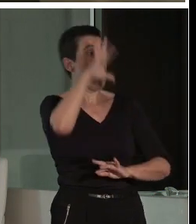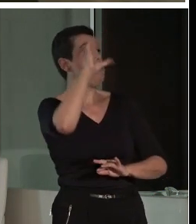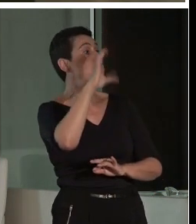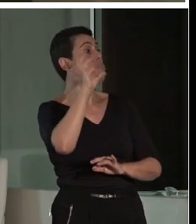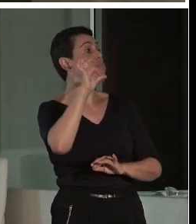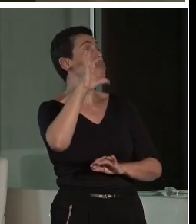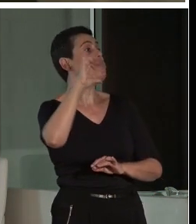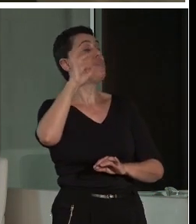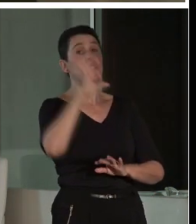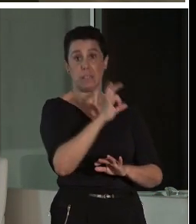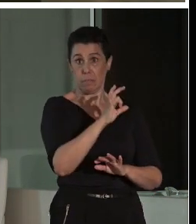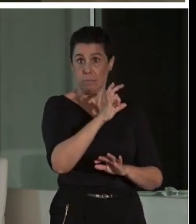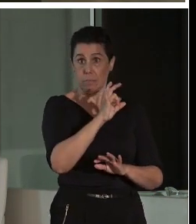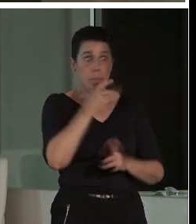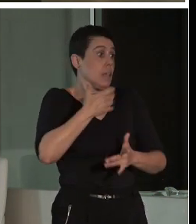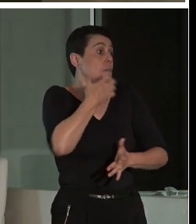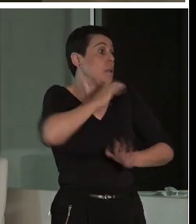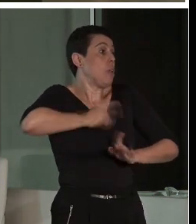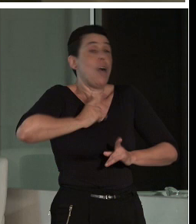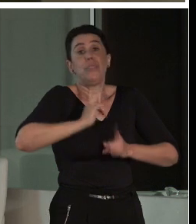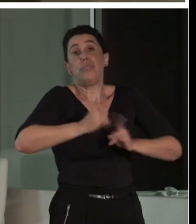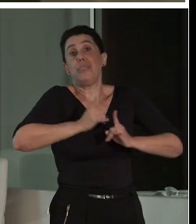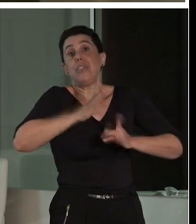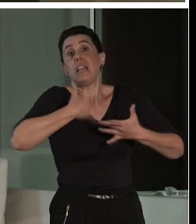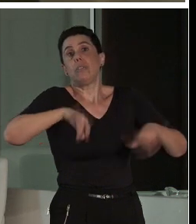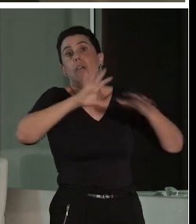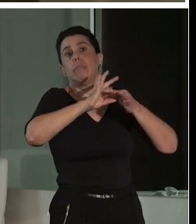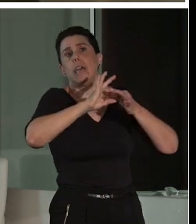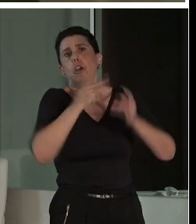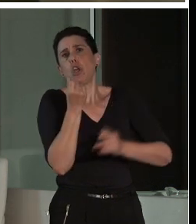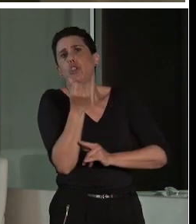dirección del consorcio tiene 200.000 euros,